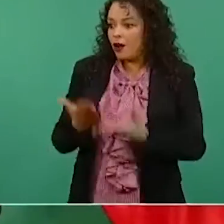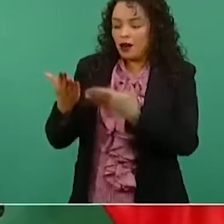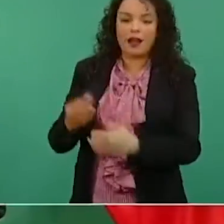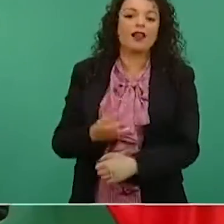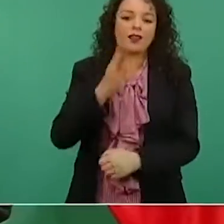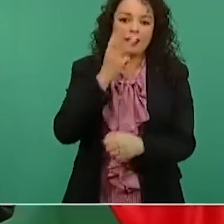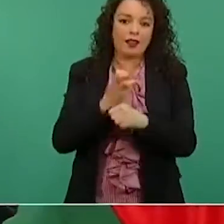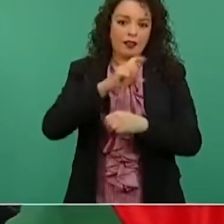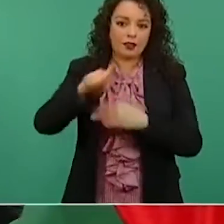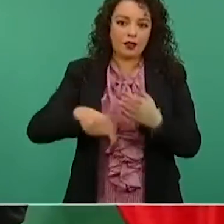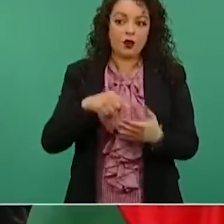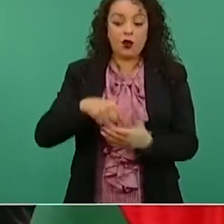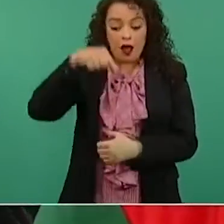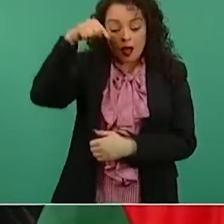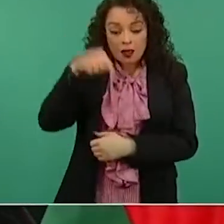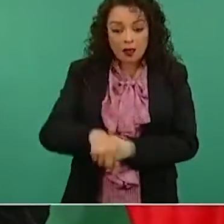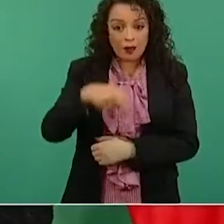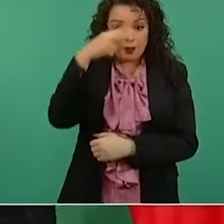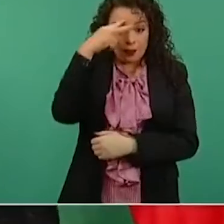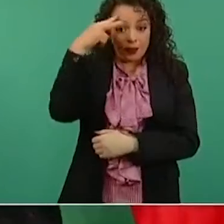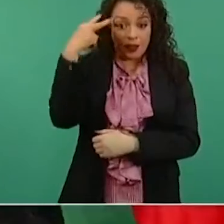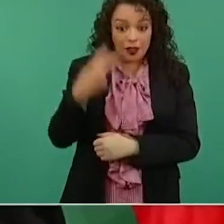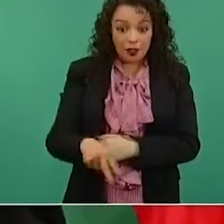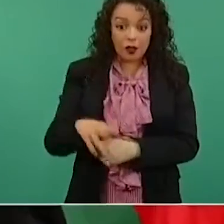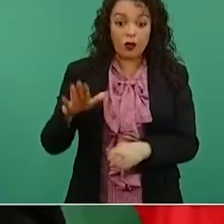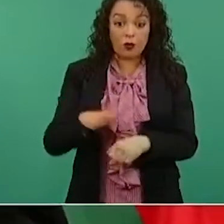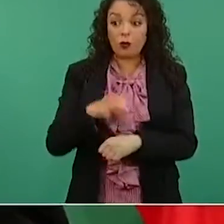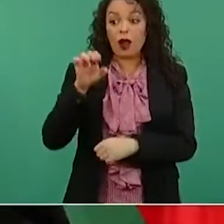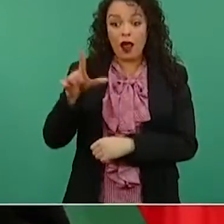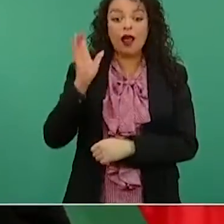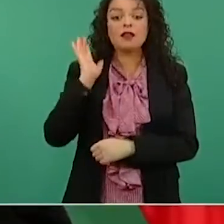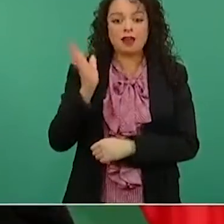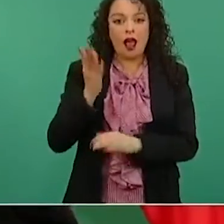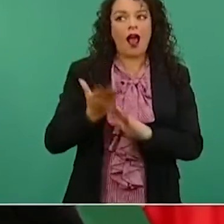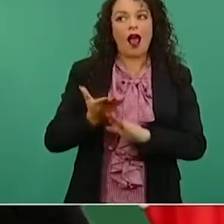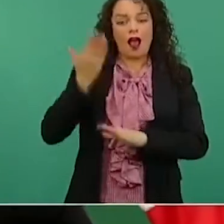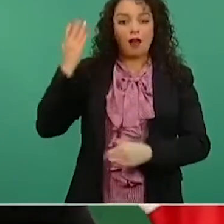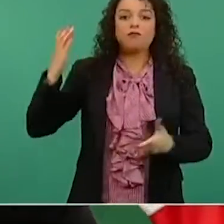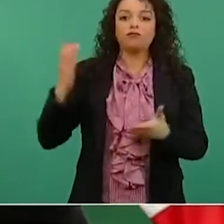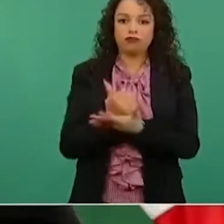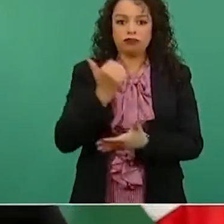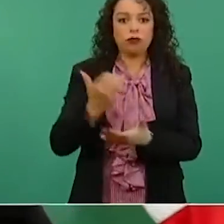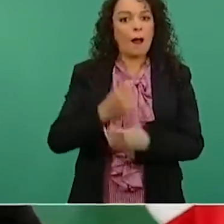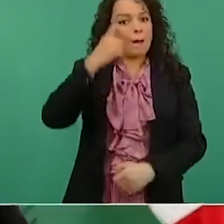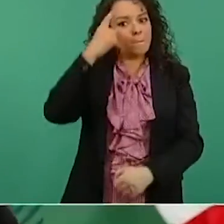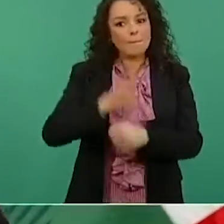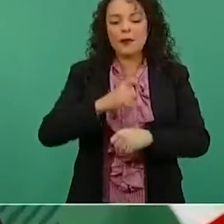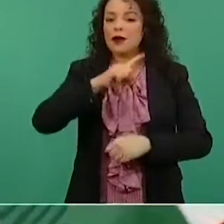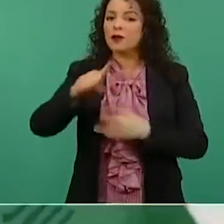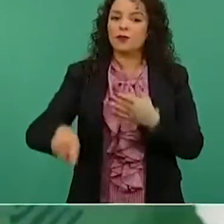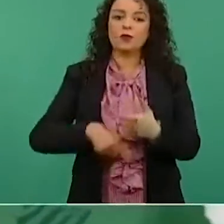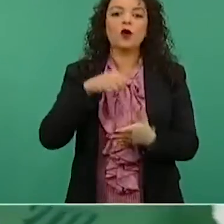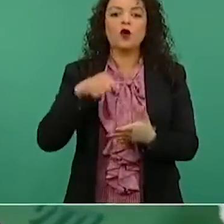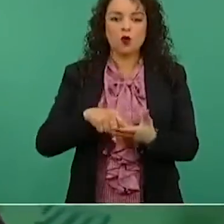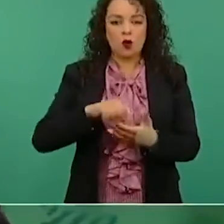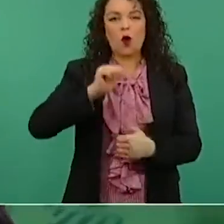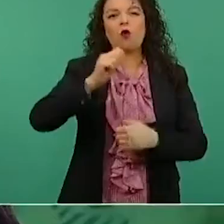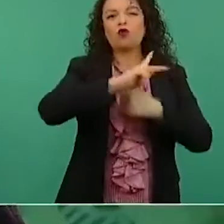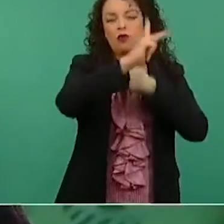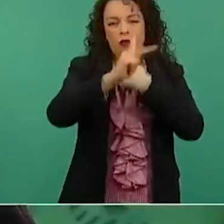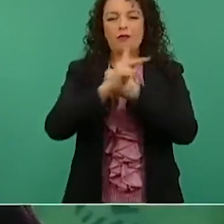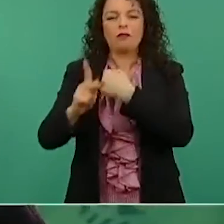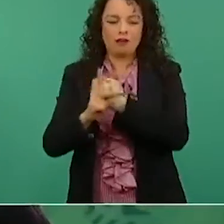nuestro país, porque ya... Todo lo que es deporte hay que impulsarlo, promoverlo y siempre reconocer a los